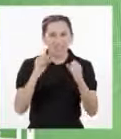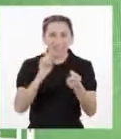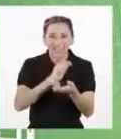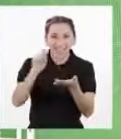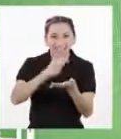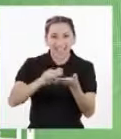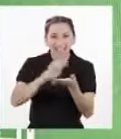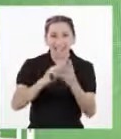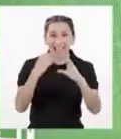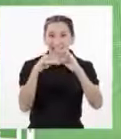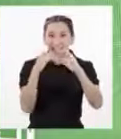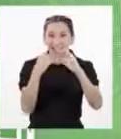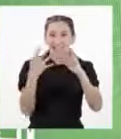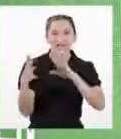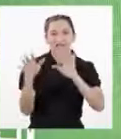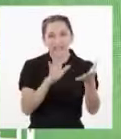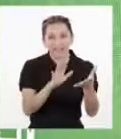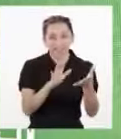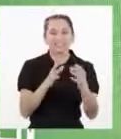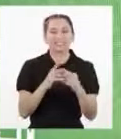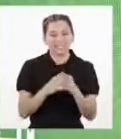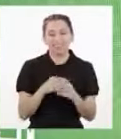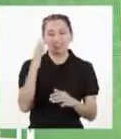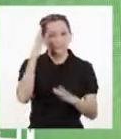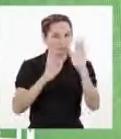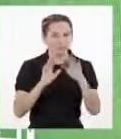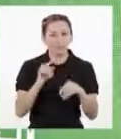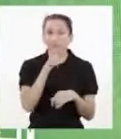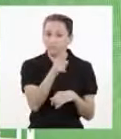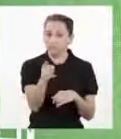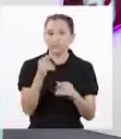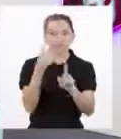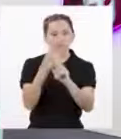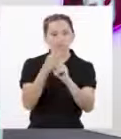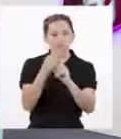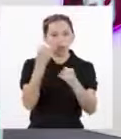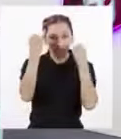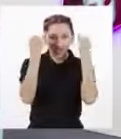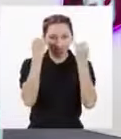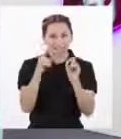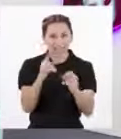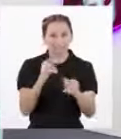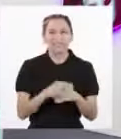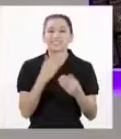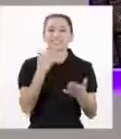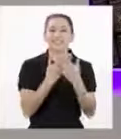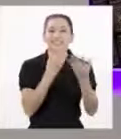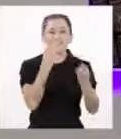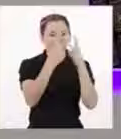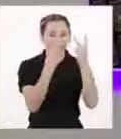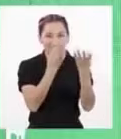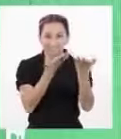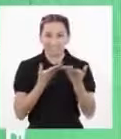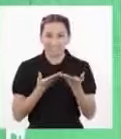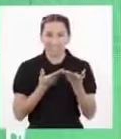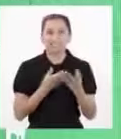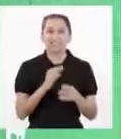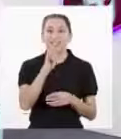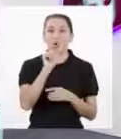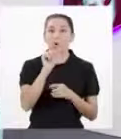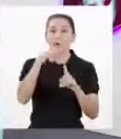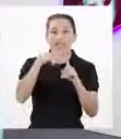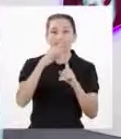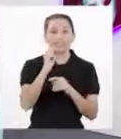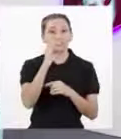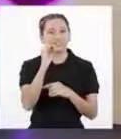está hecho Dejemos a nuestros científicos peruanos sacar sus propias conclusiones Gracias por su visita, señor Crick, señor Watson